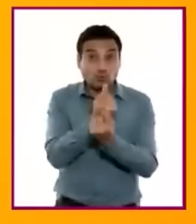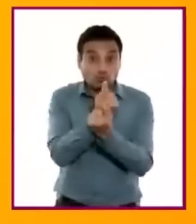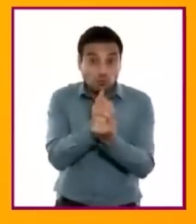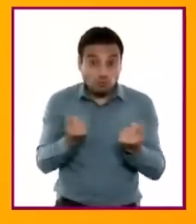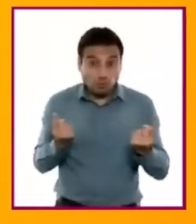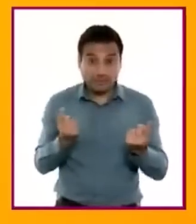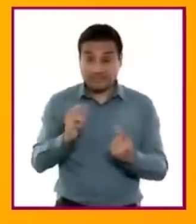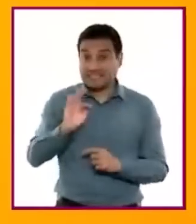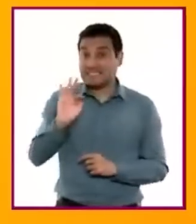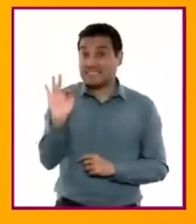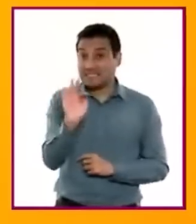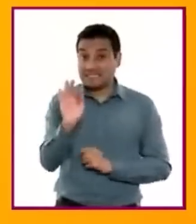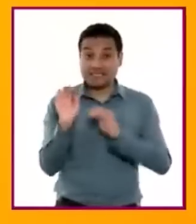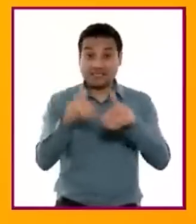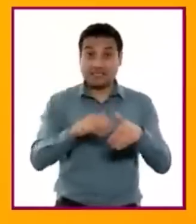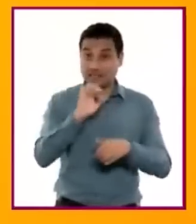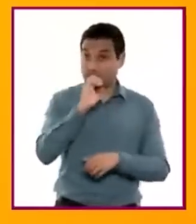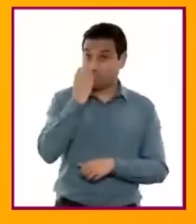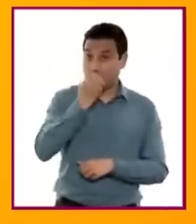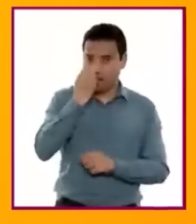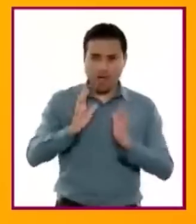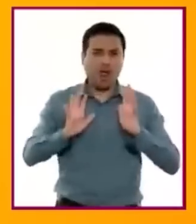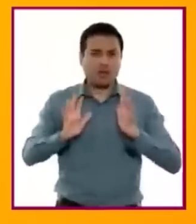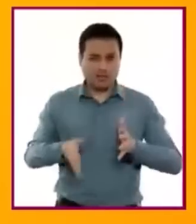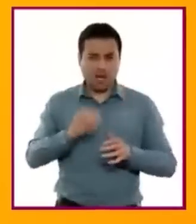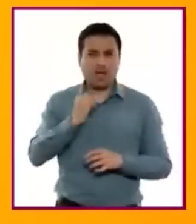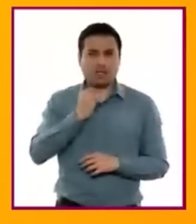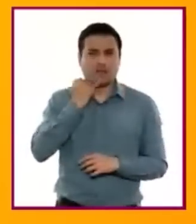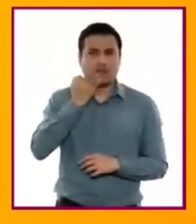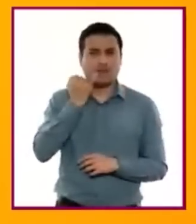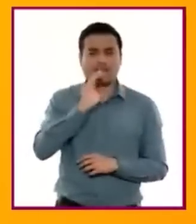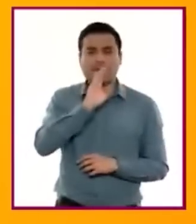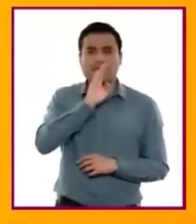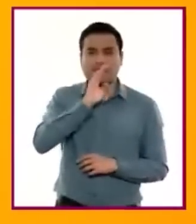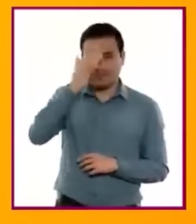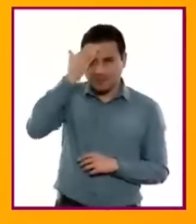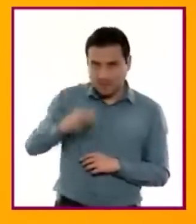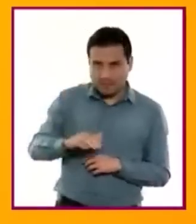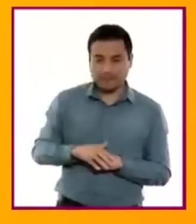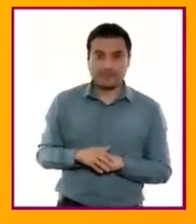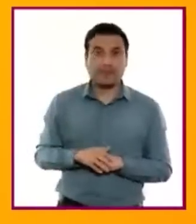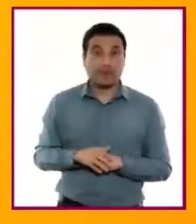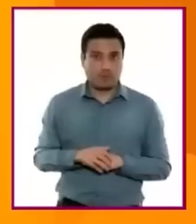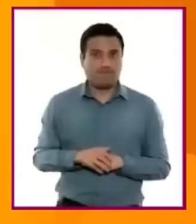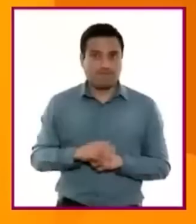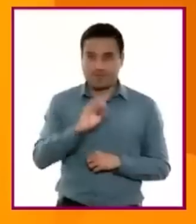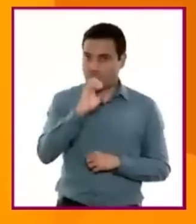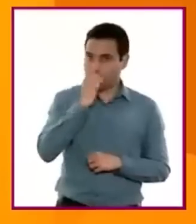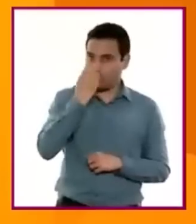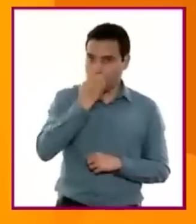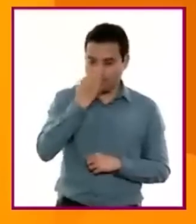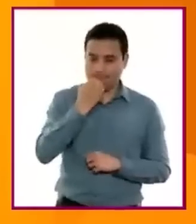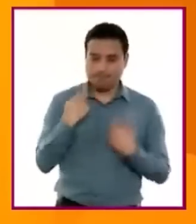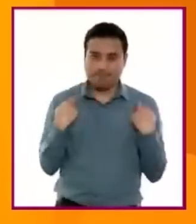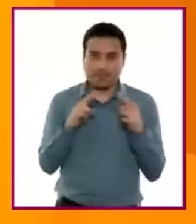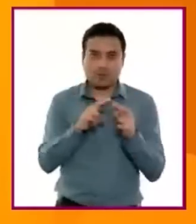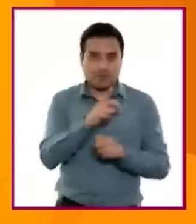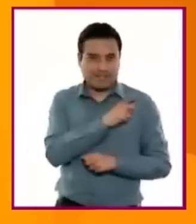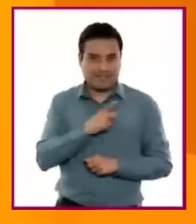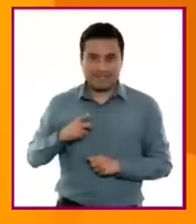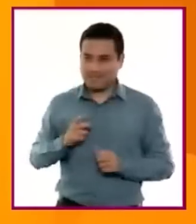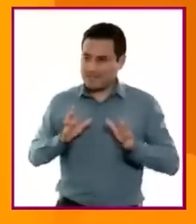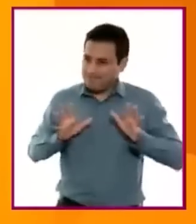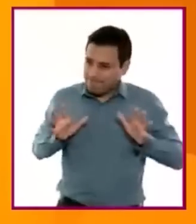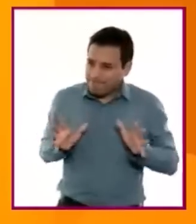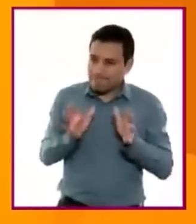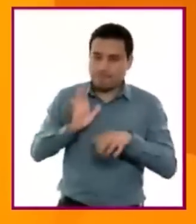dominio avanzado de su lengua oral materna, la escuela debe contribuir mucho a la continuidad de su desarrollo. Aunque el español se ha impuesto